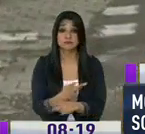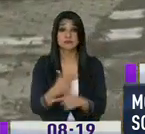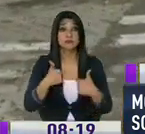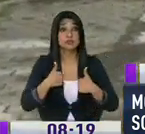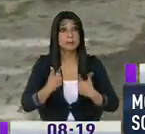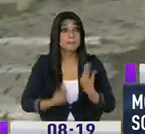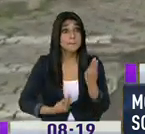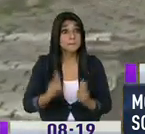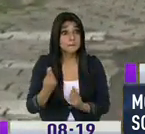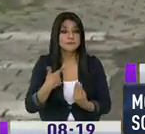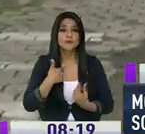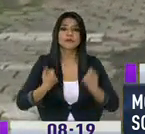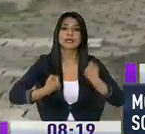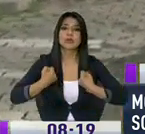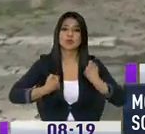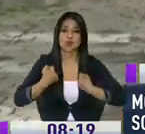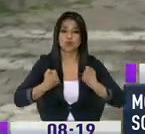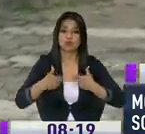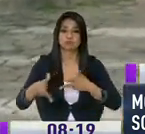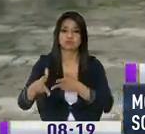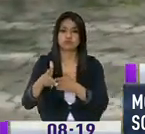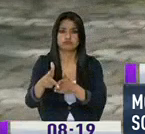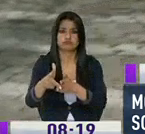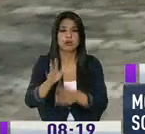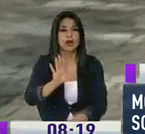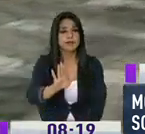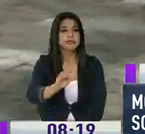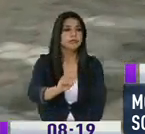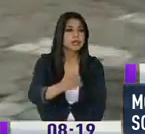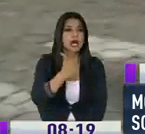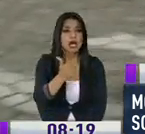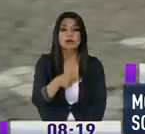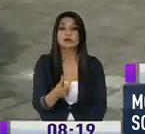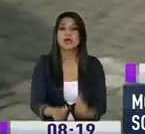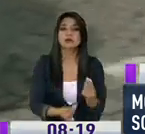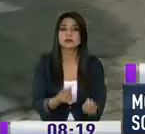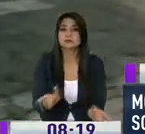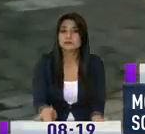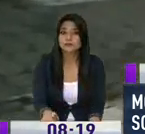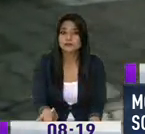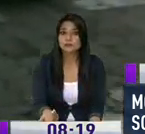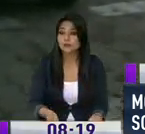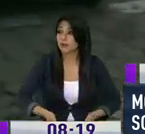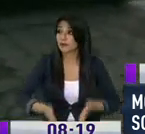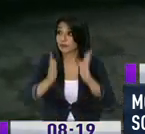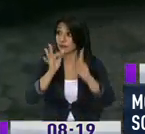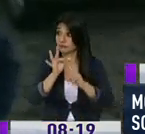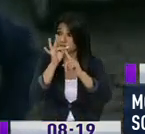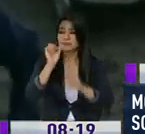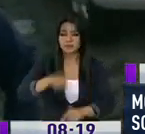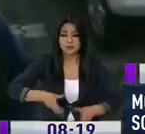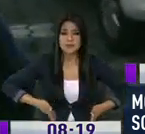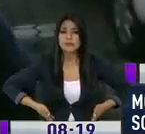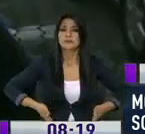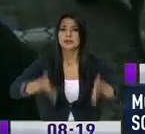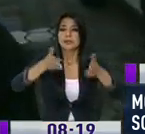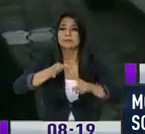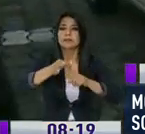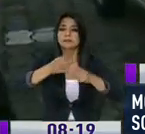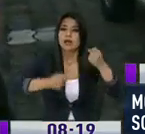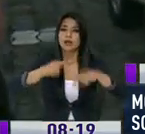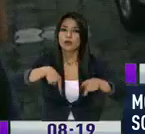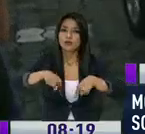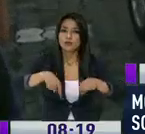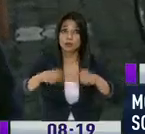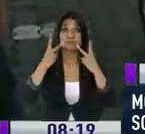tenemos vehículos, peor. Nadie nos hace señal. No podemos qué hacer, niña. Es una vía principal. Es una vía muy principal que, ustedes saben,